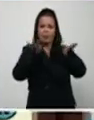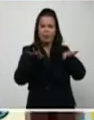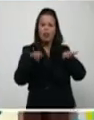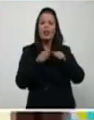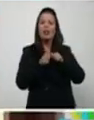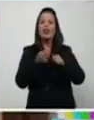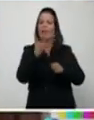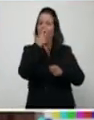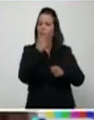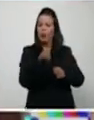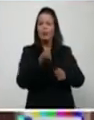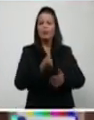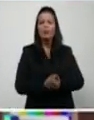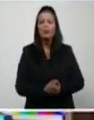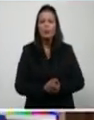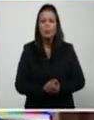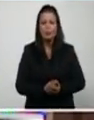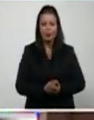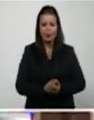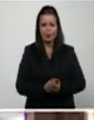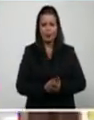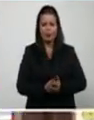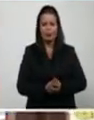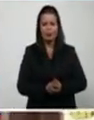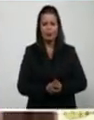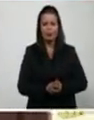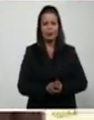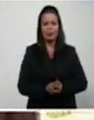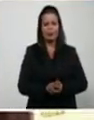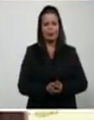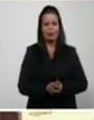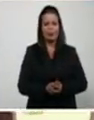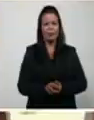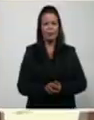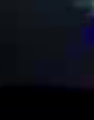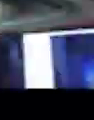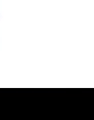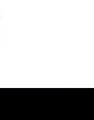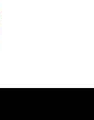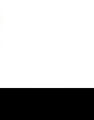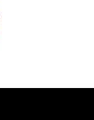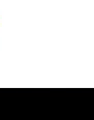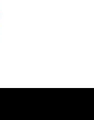y agradable. Saily Pérez Gordillo, Sistema Informativo de la Televisión Cubana.